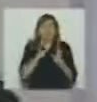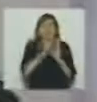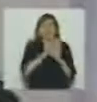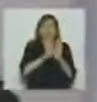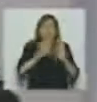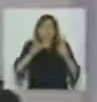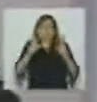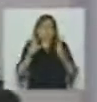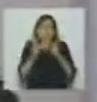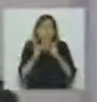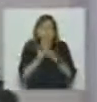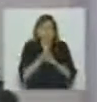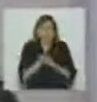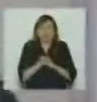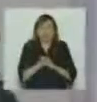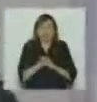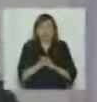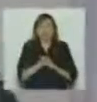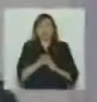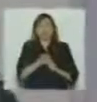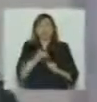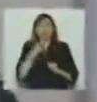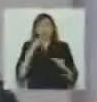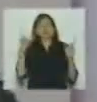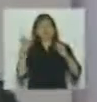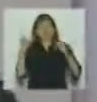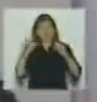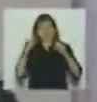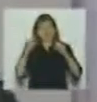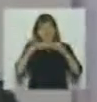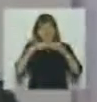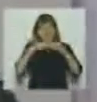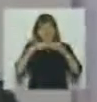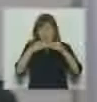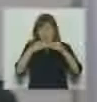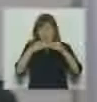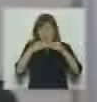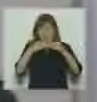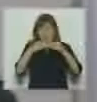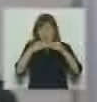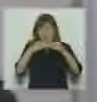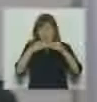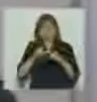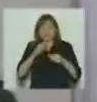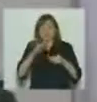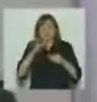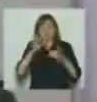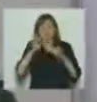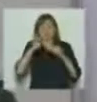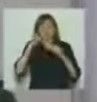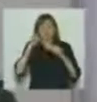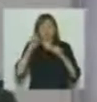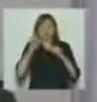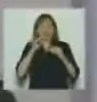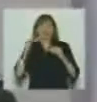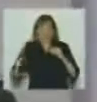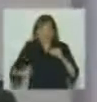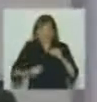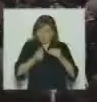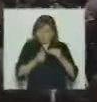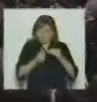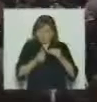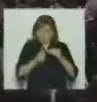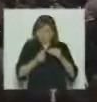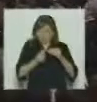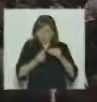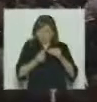van a estar en disponibilidad estos televisores con el decoder incorporado, antena y cable lo cual va a significar que